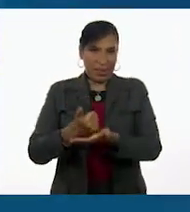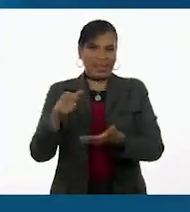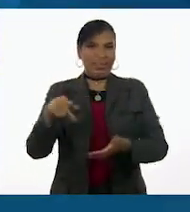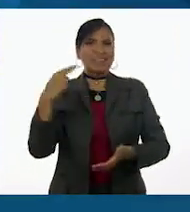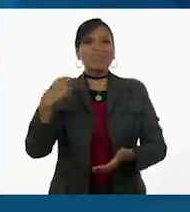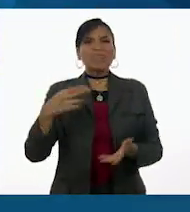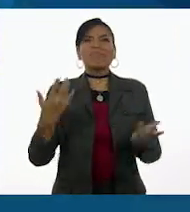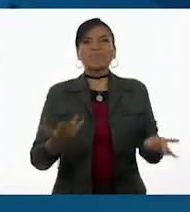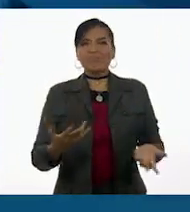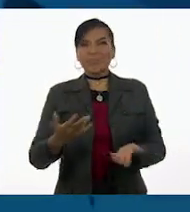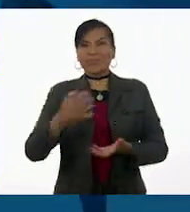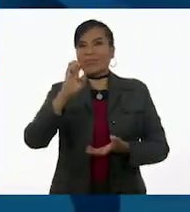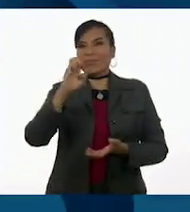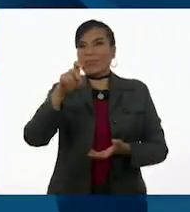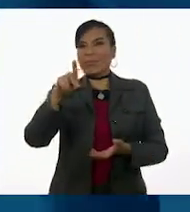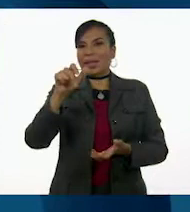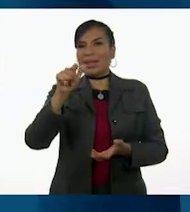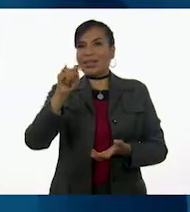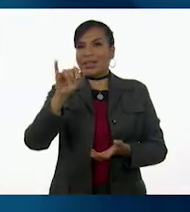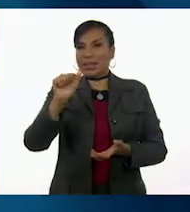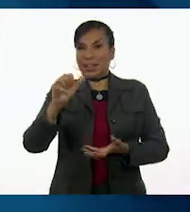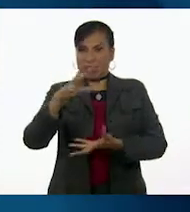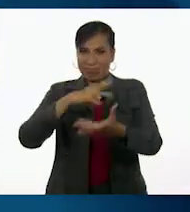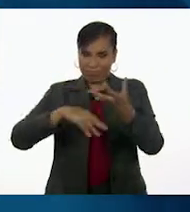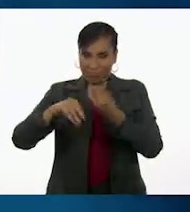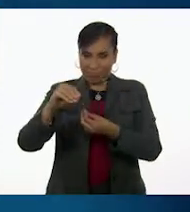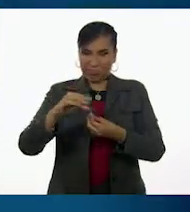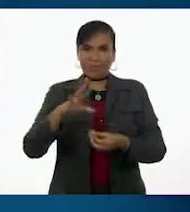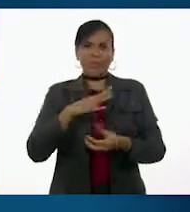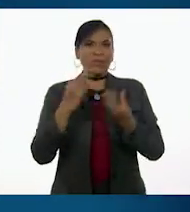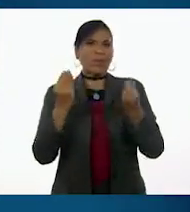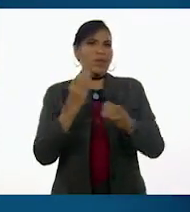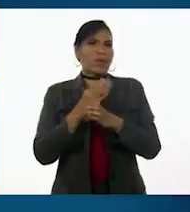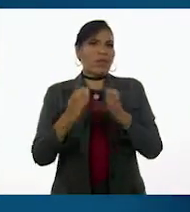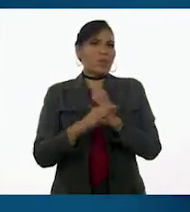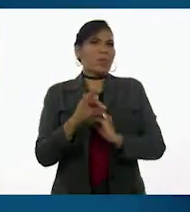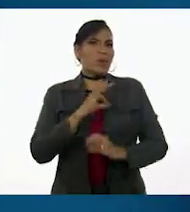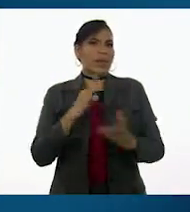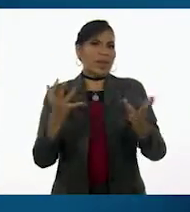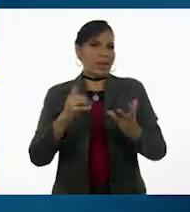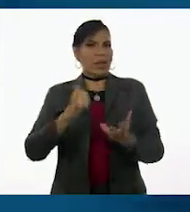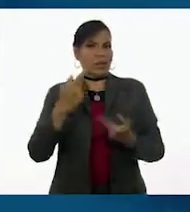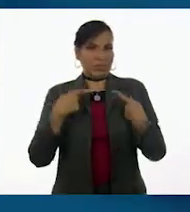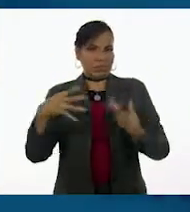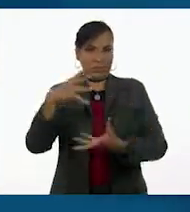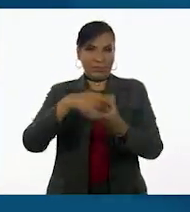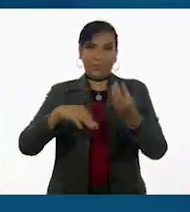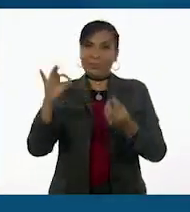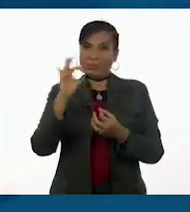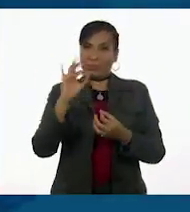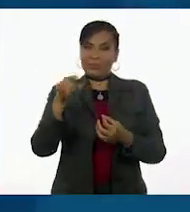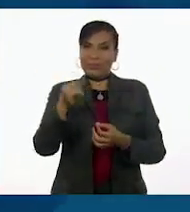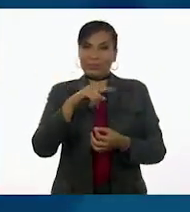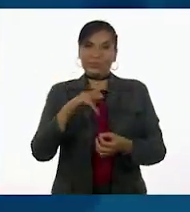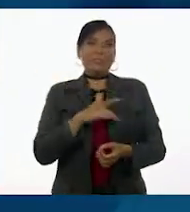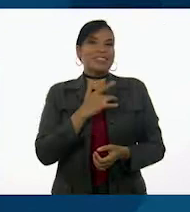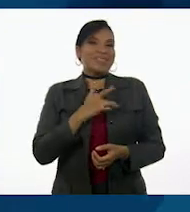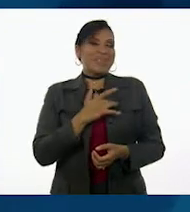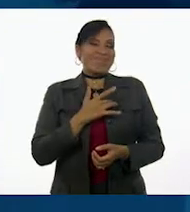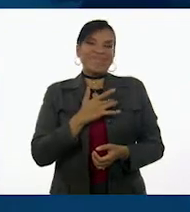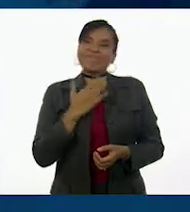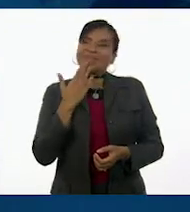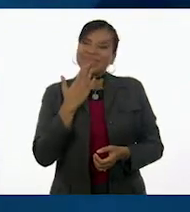se le llama empatía. Hay muchas cosas que podemos hacer por el otro y que seguramente nos hará sentir